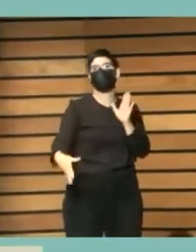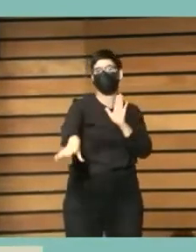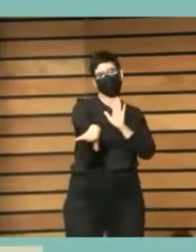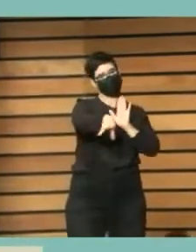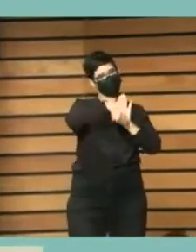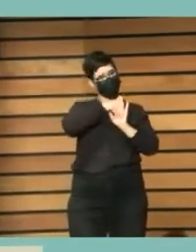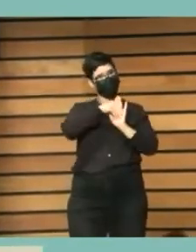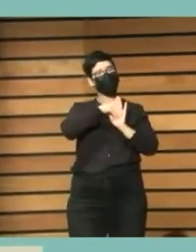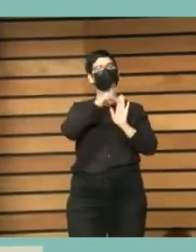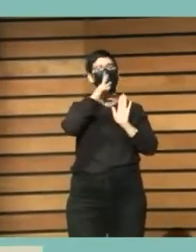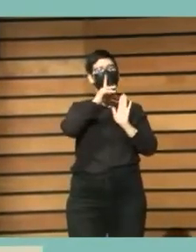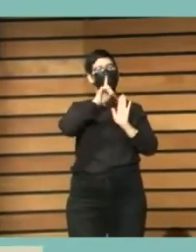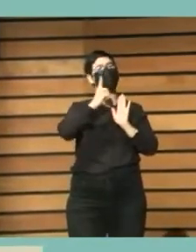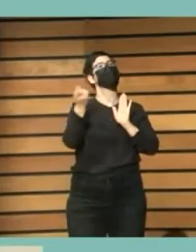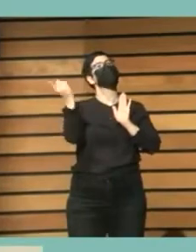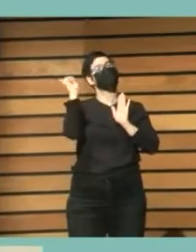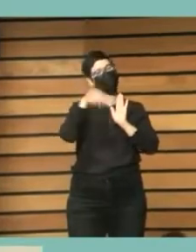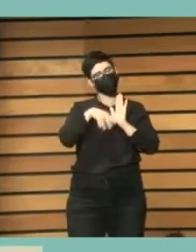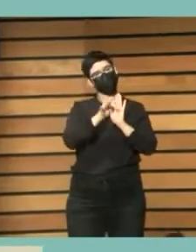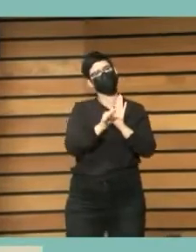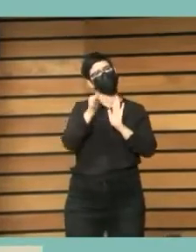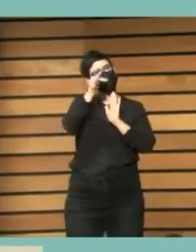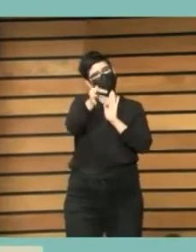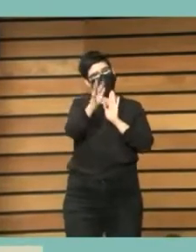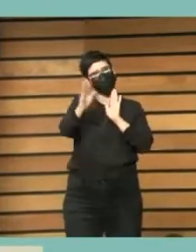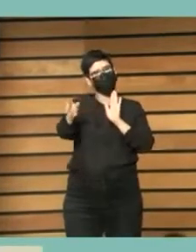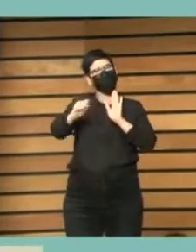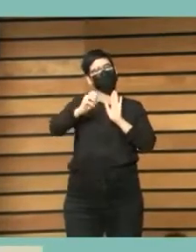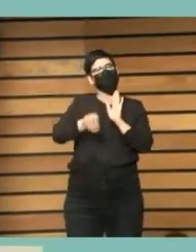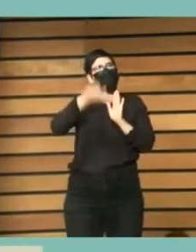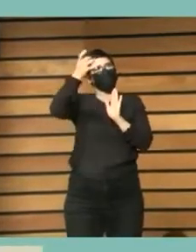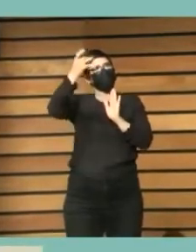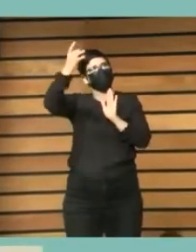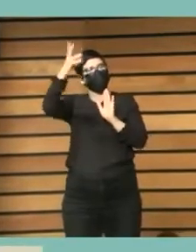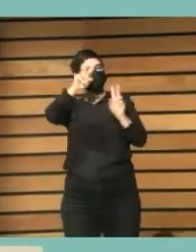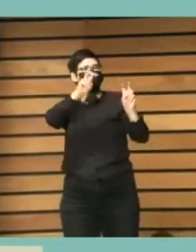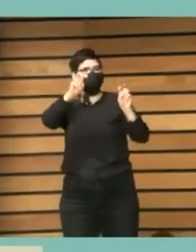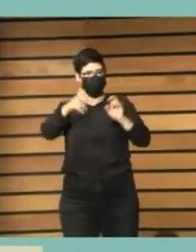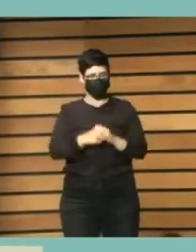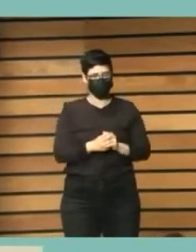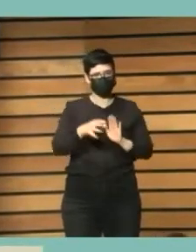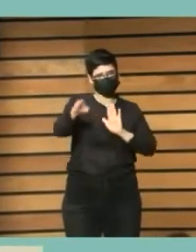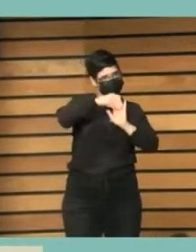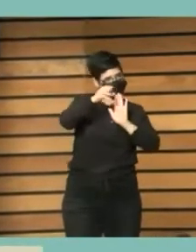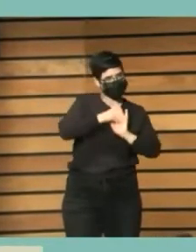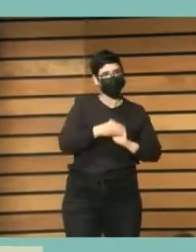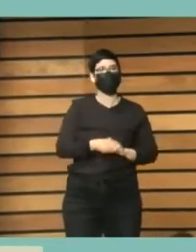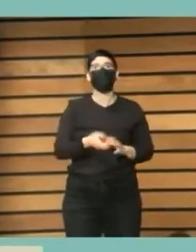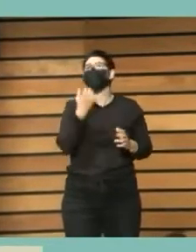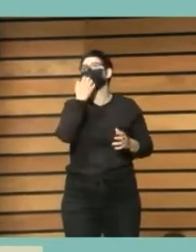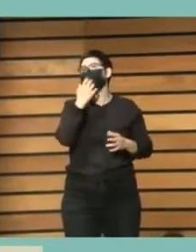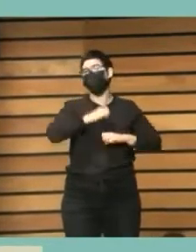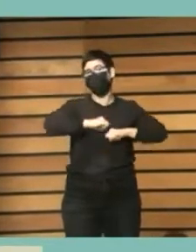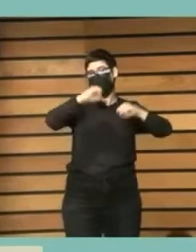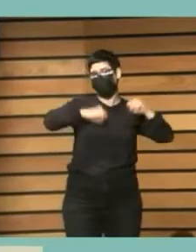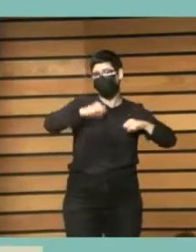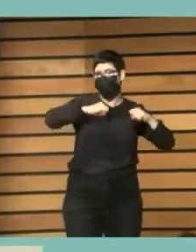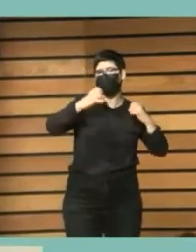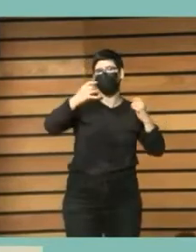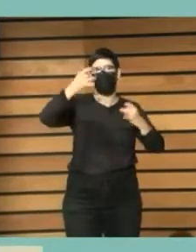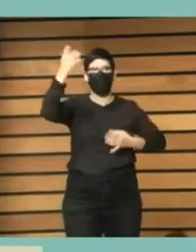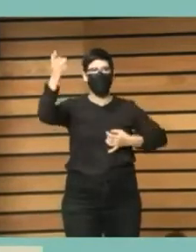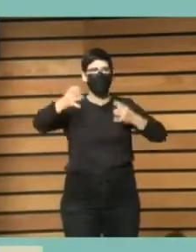más innovador por lo tanto por ejemplo con personas con público adulto pues hemos trabajado uno de las actividades que